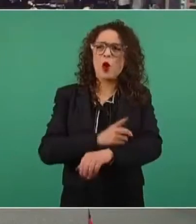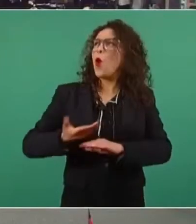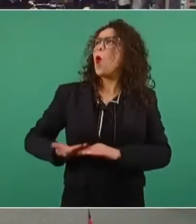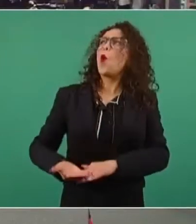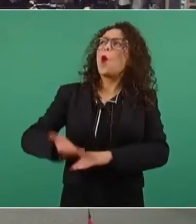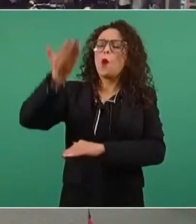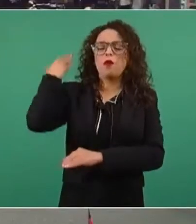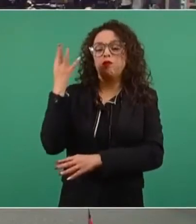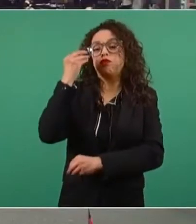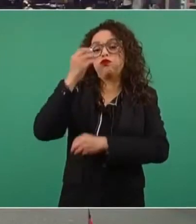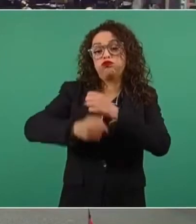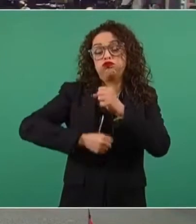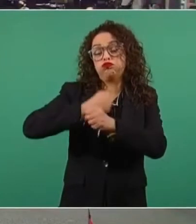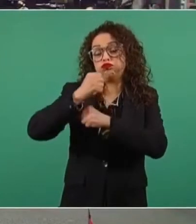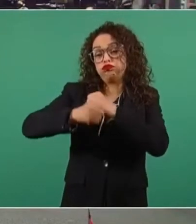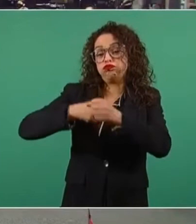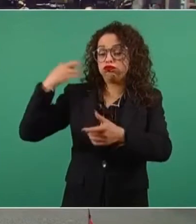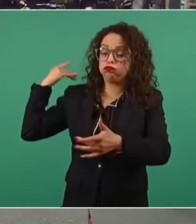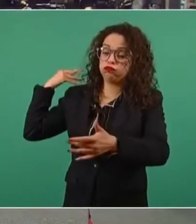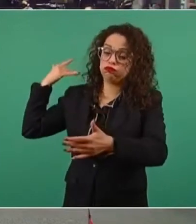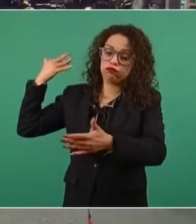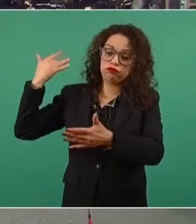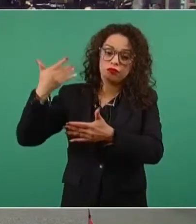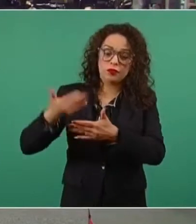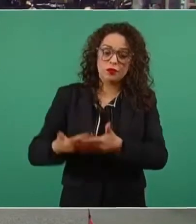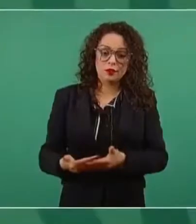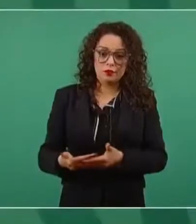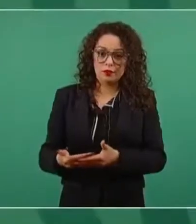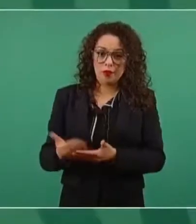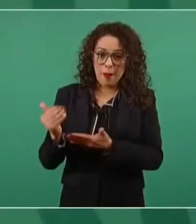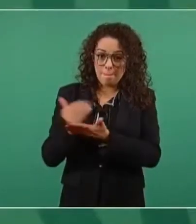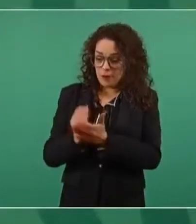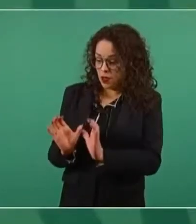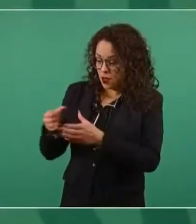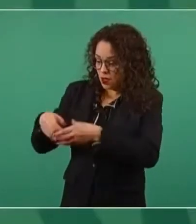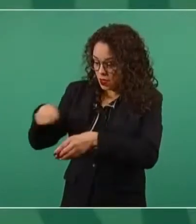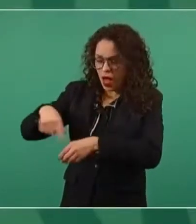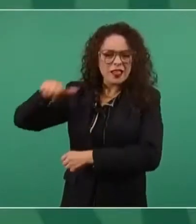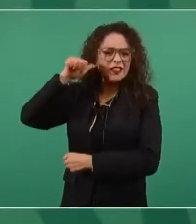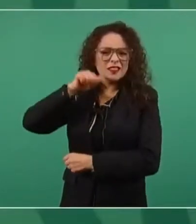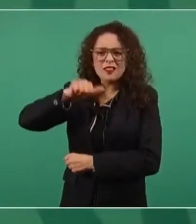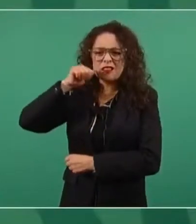aunque siempre una minoría ha dominado, siempre